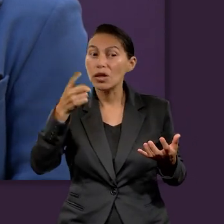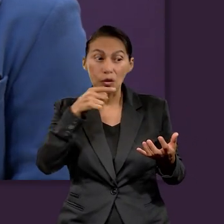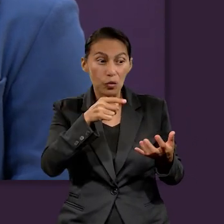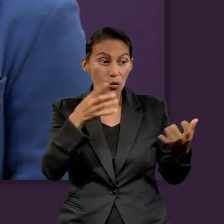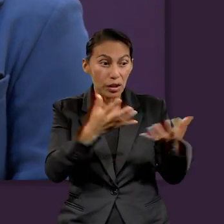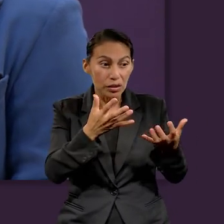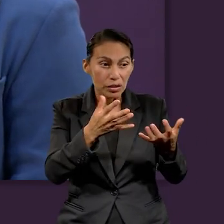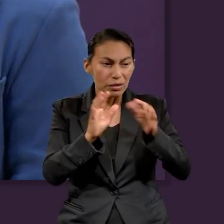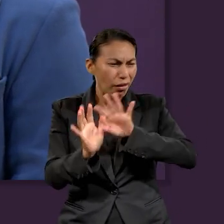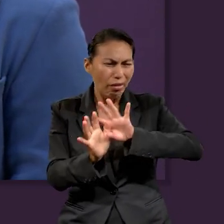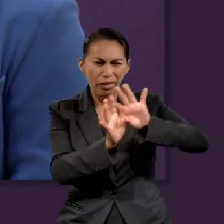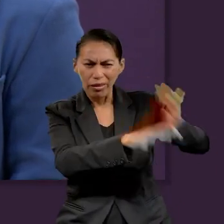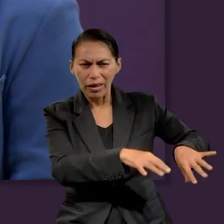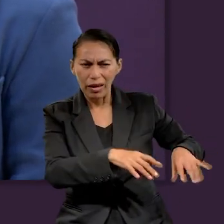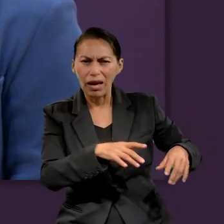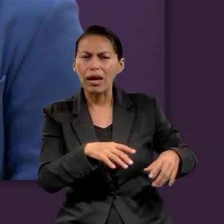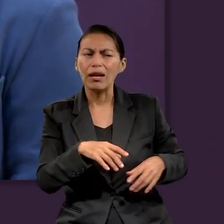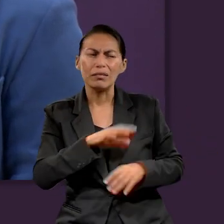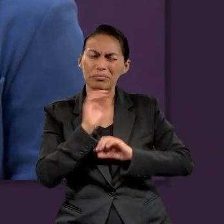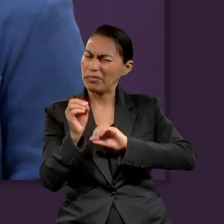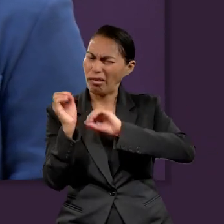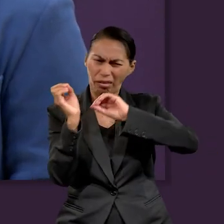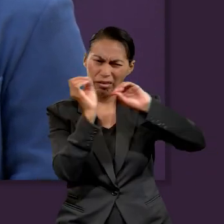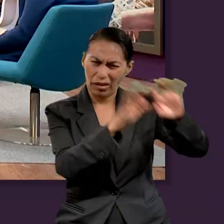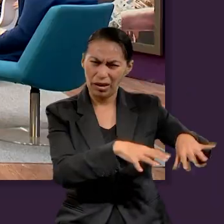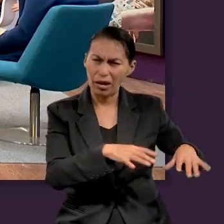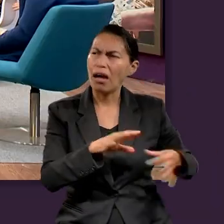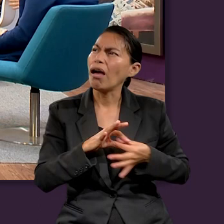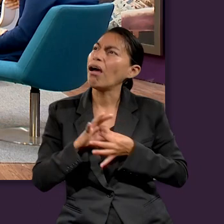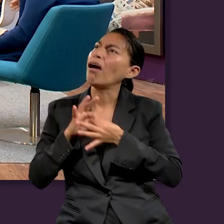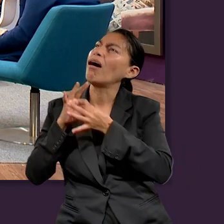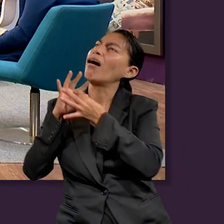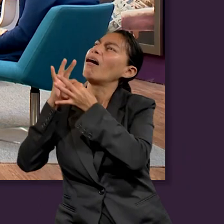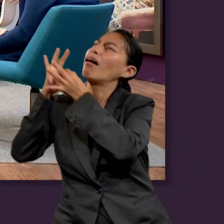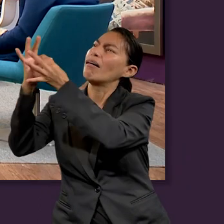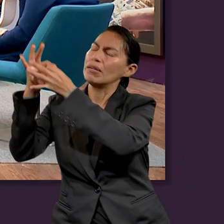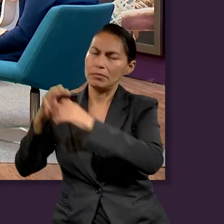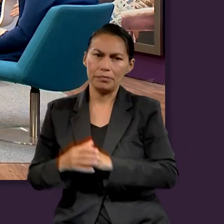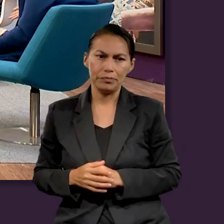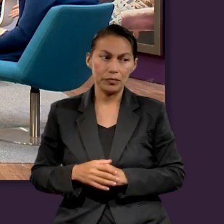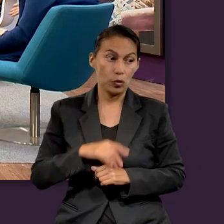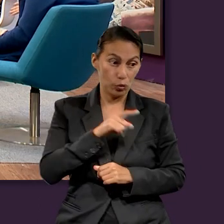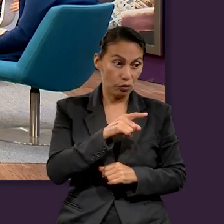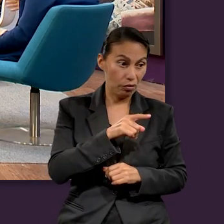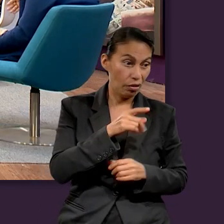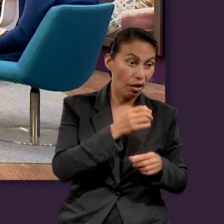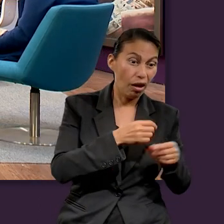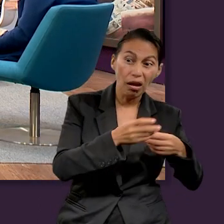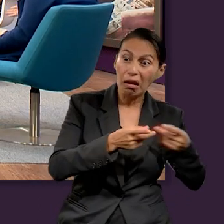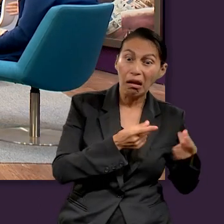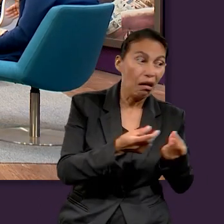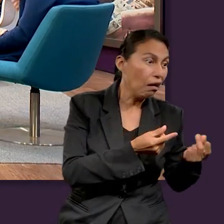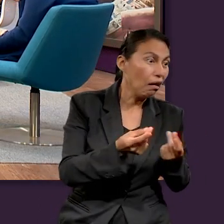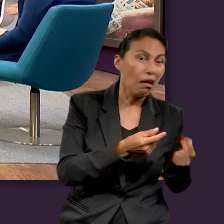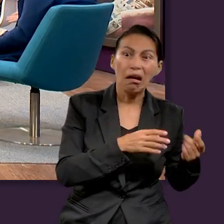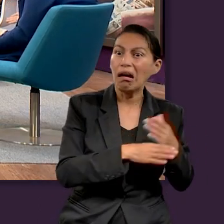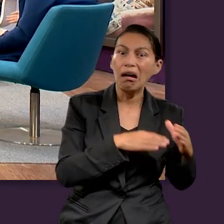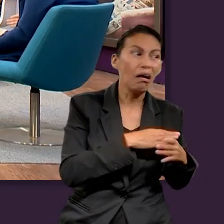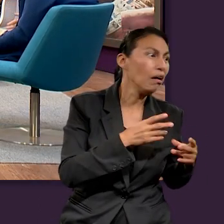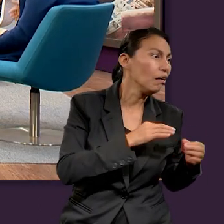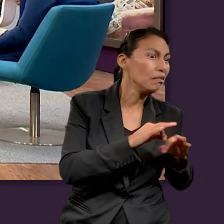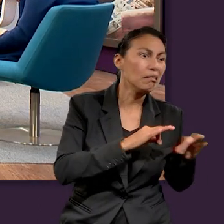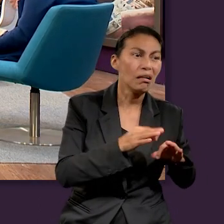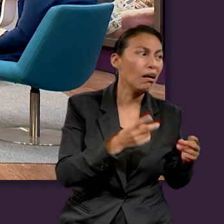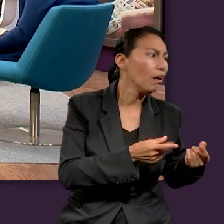deja de estar haciendo lo que estás haciendo, sal de eso, déjate de afanar, prepárate, busca,